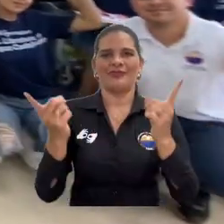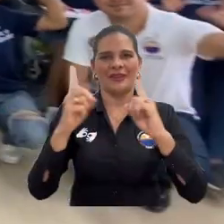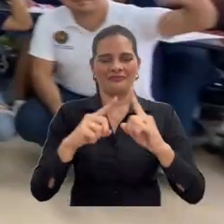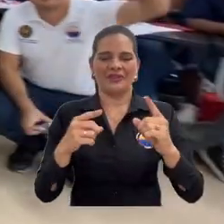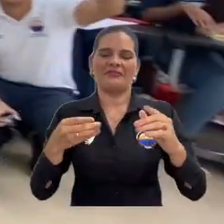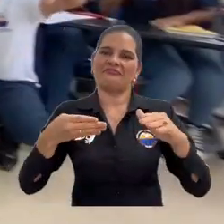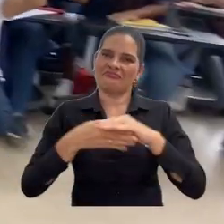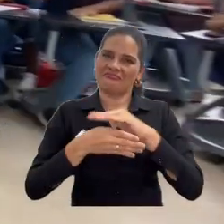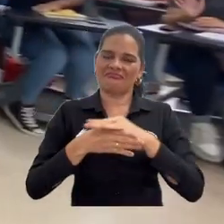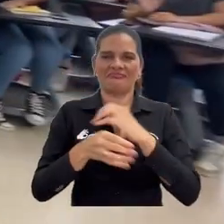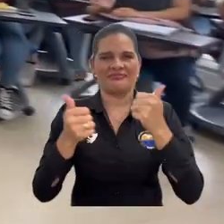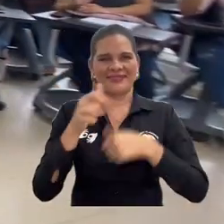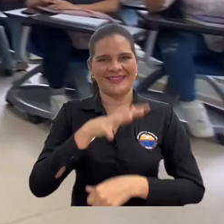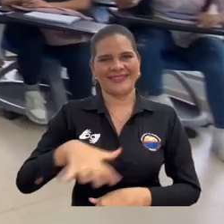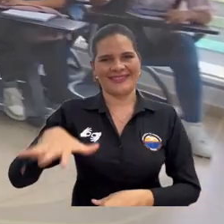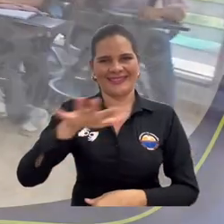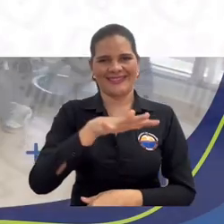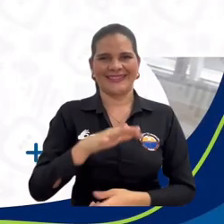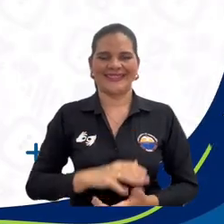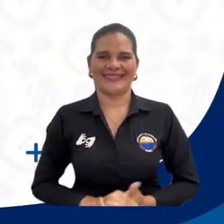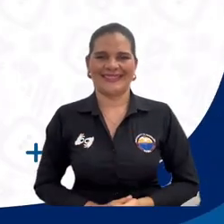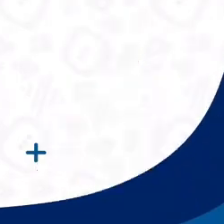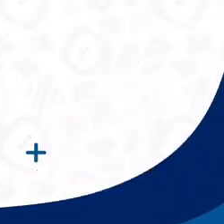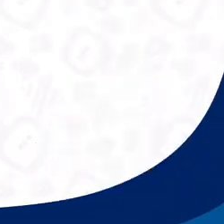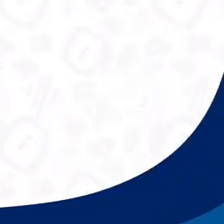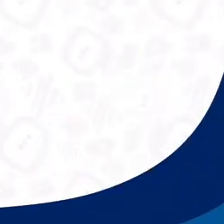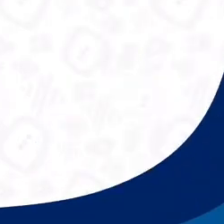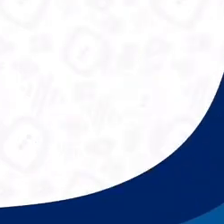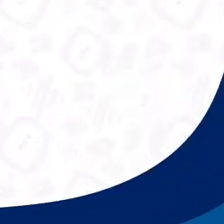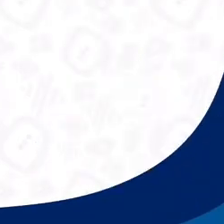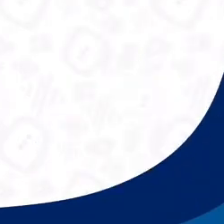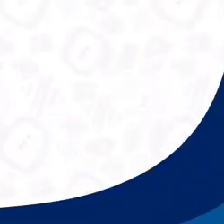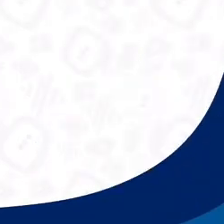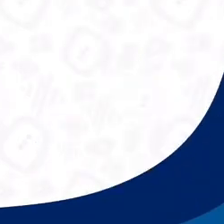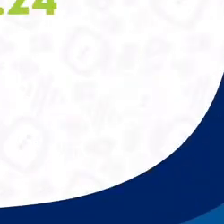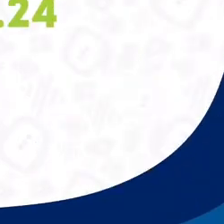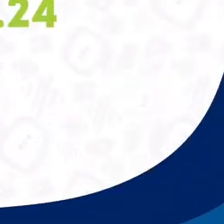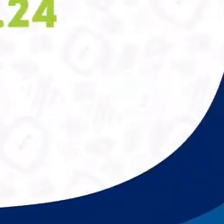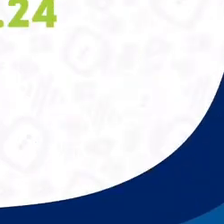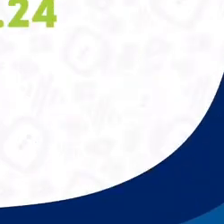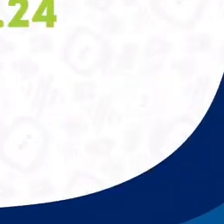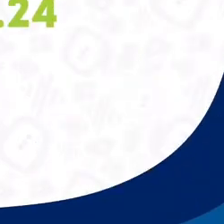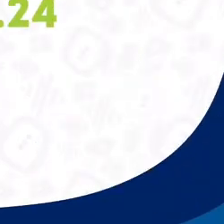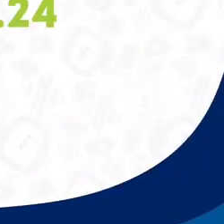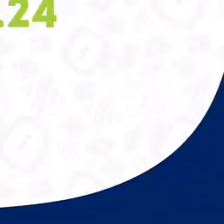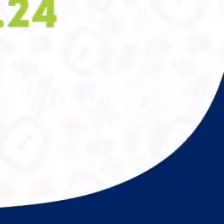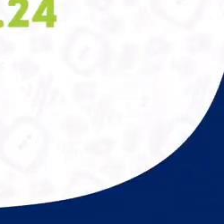inclusiva y accesible en la región. Aún más incluyente e innovadora.